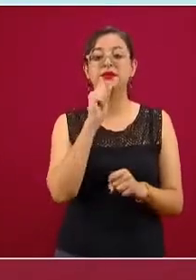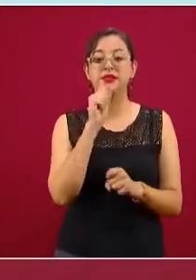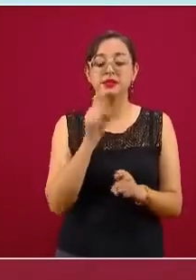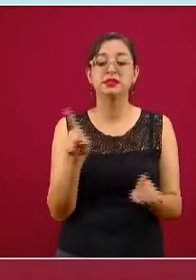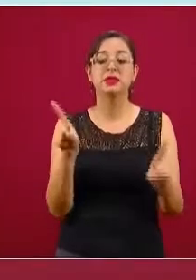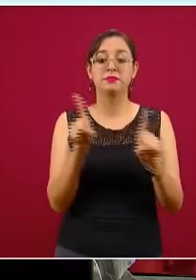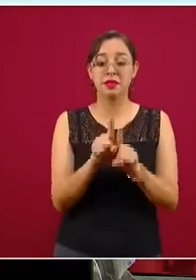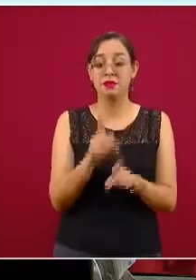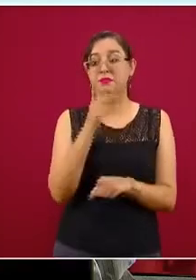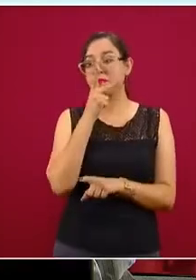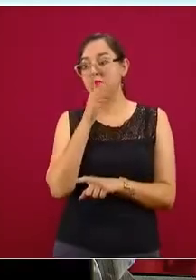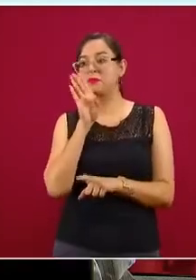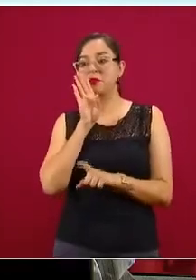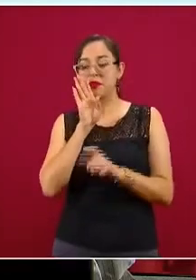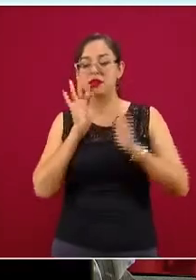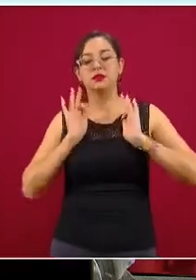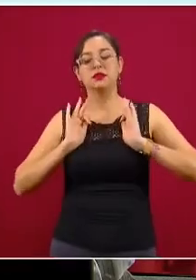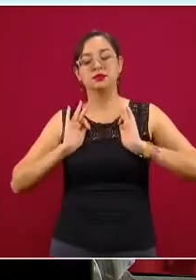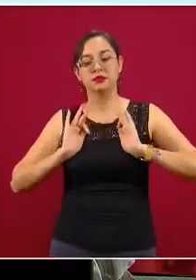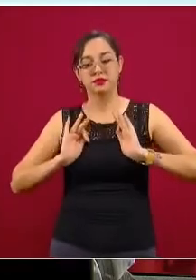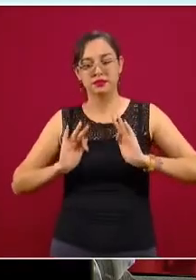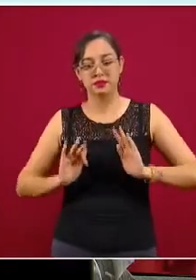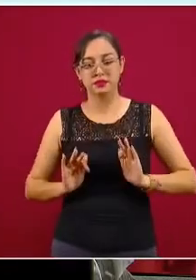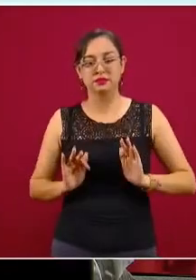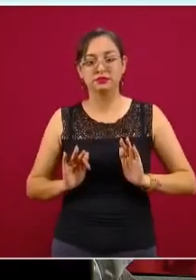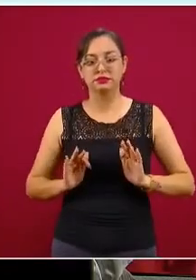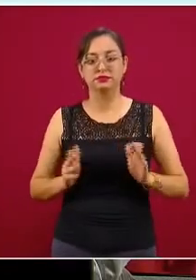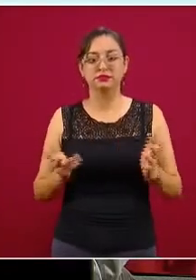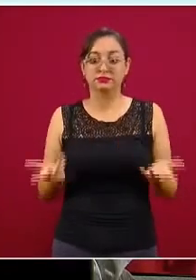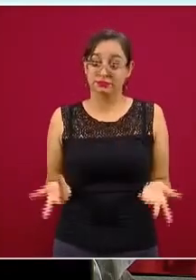ansiedad de los papás. Aguas,